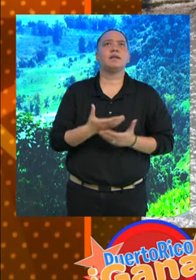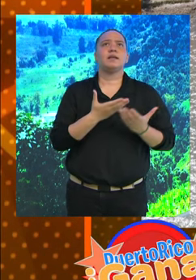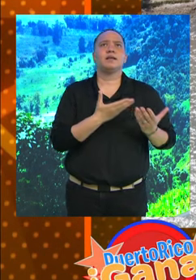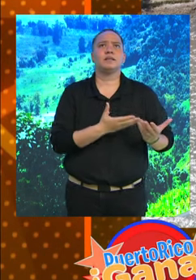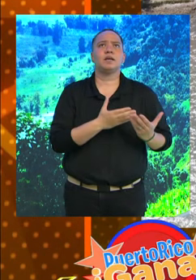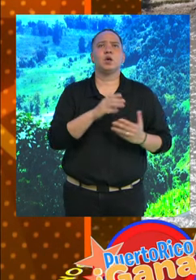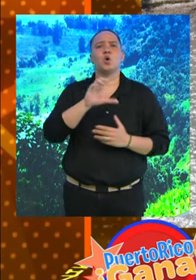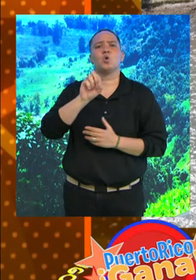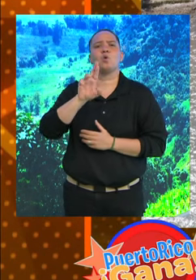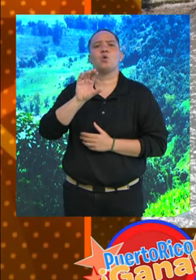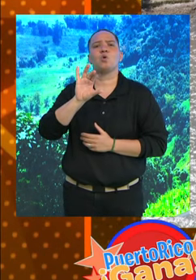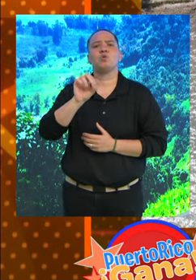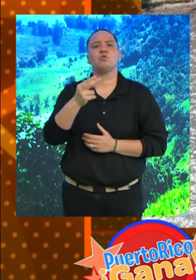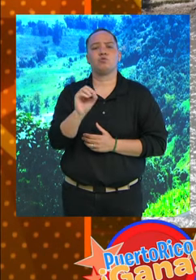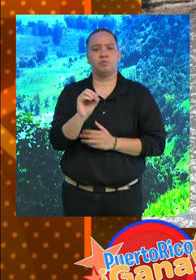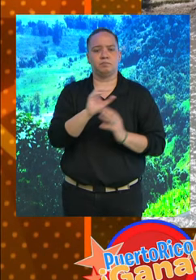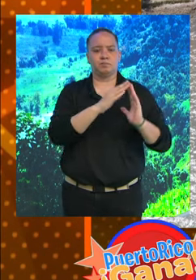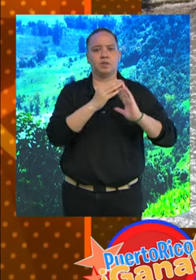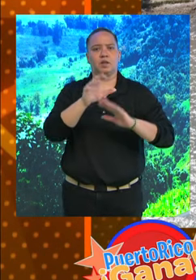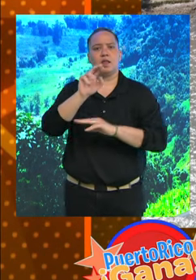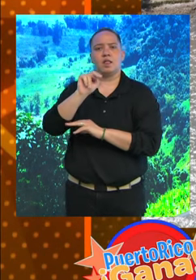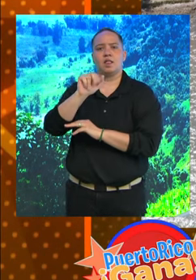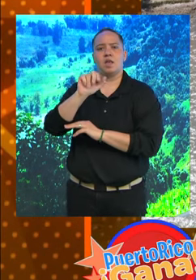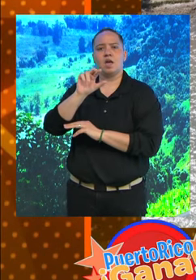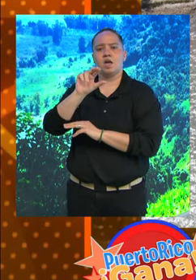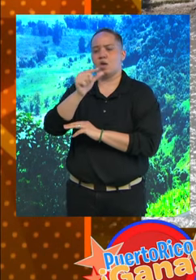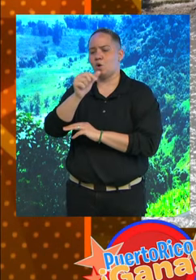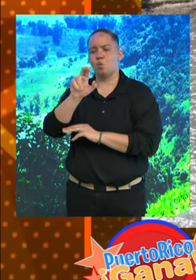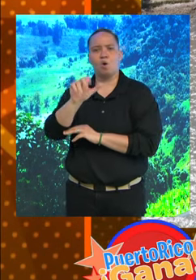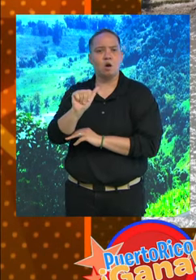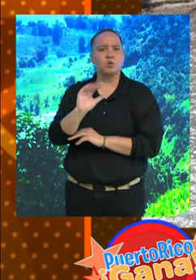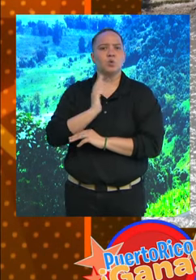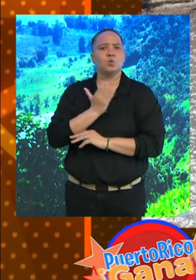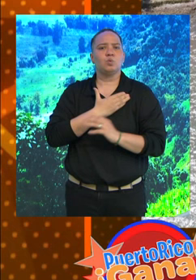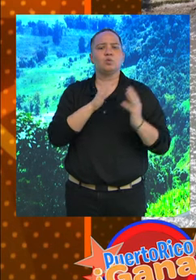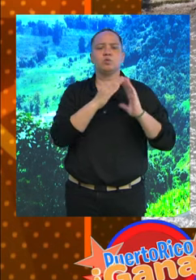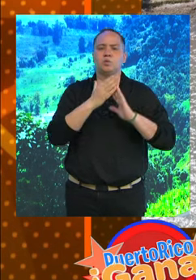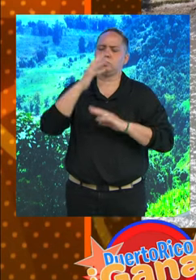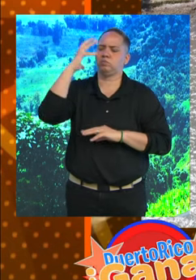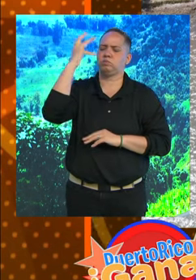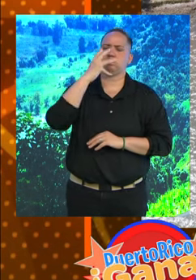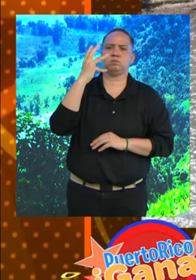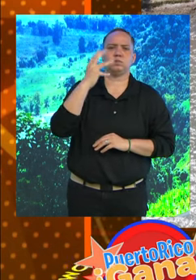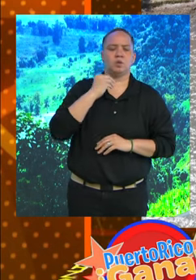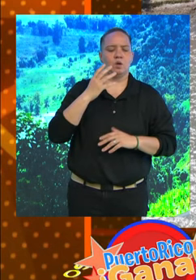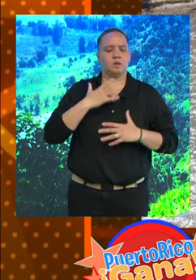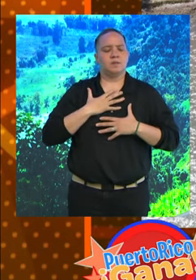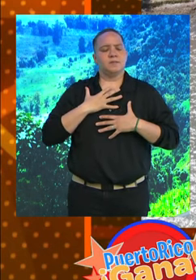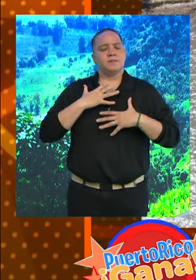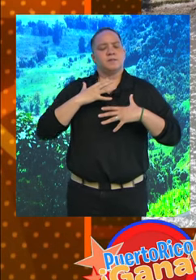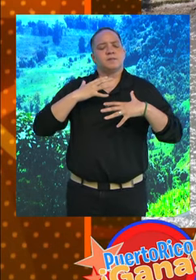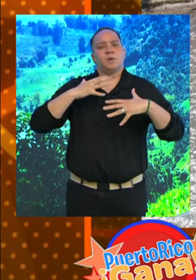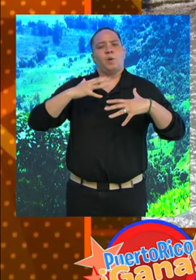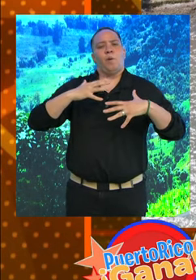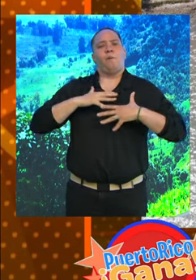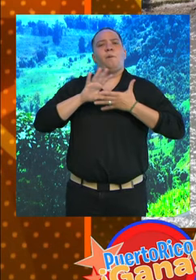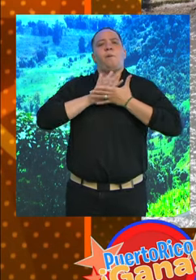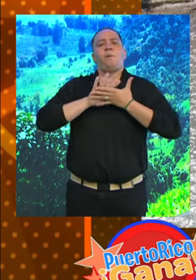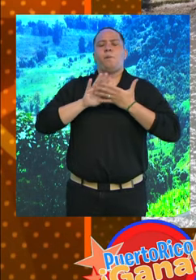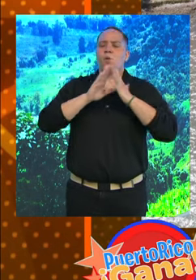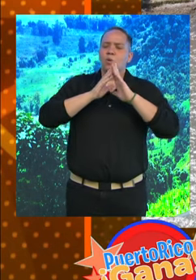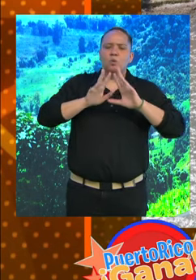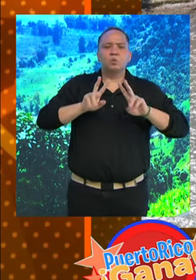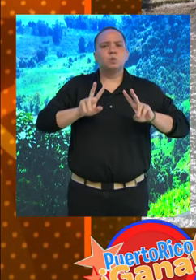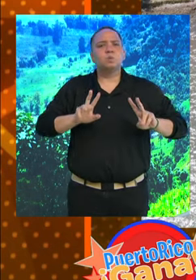ubicado en el barrio de Aguao de nuestro pueblo. Un lugar súper hermoso que se respira ese aire puro, esa paz,